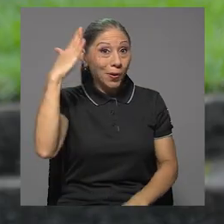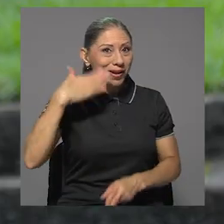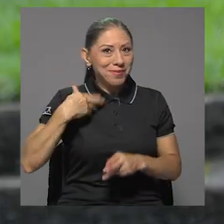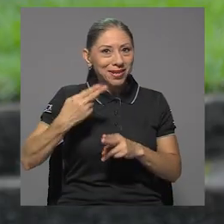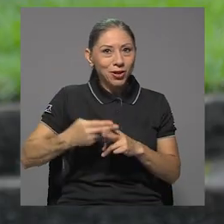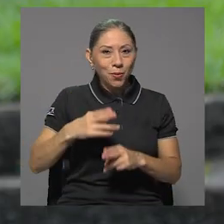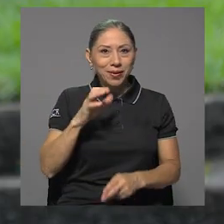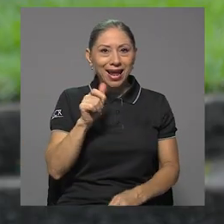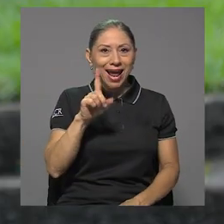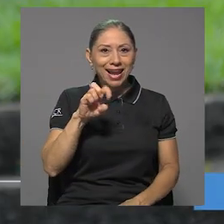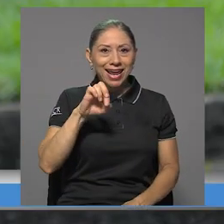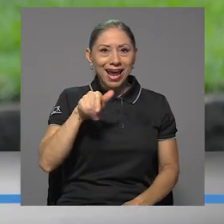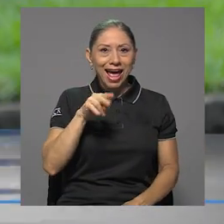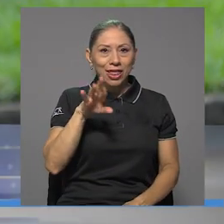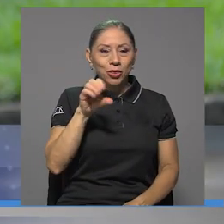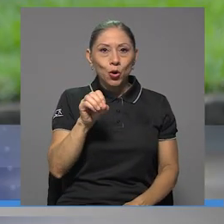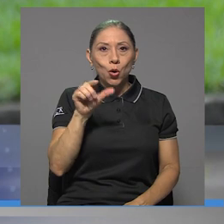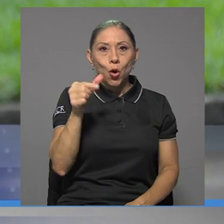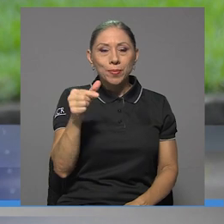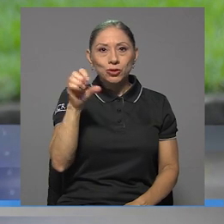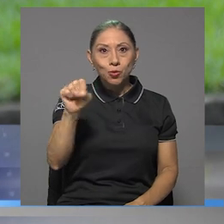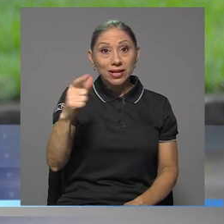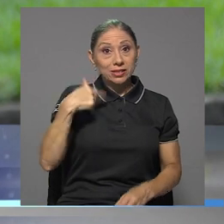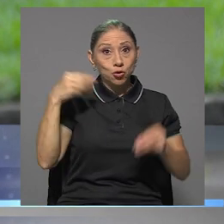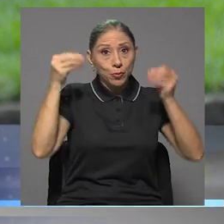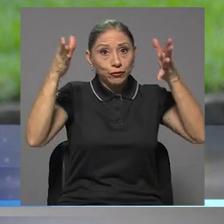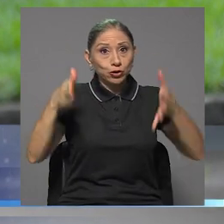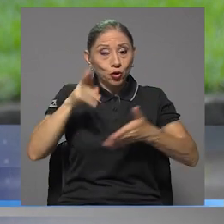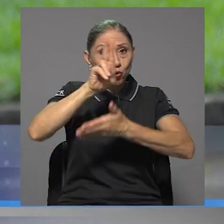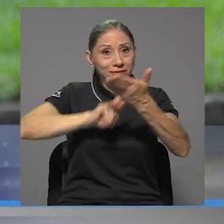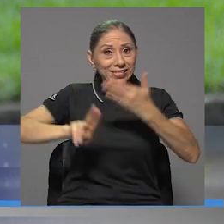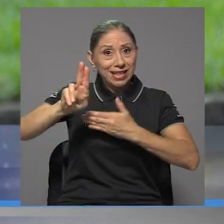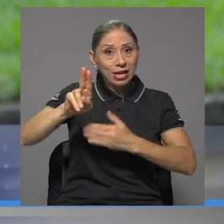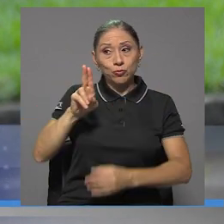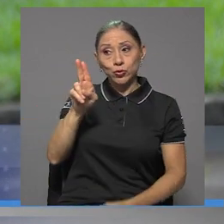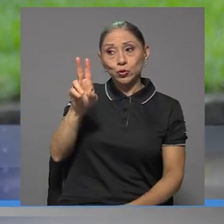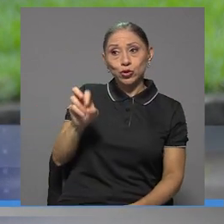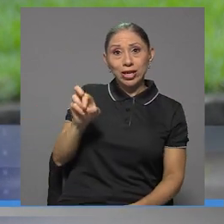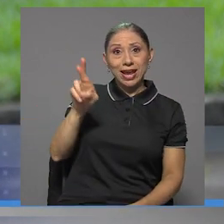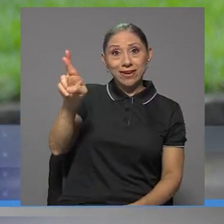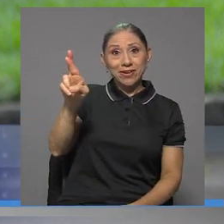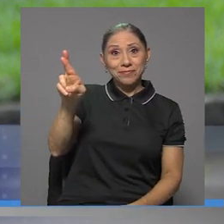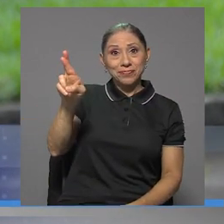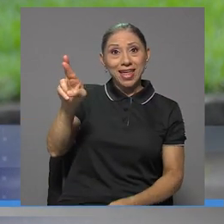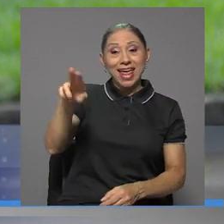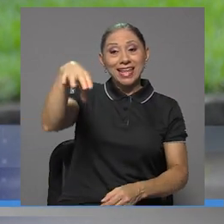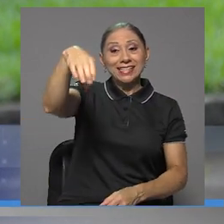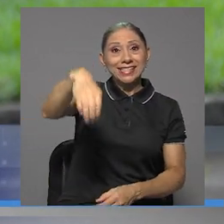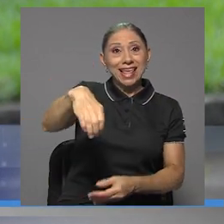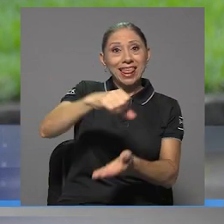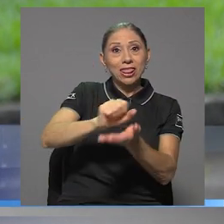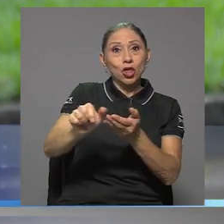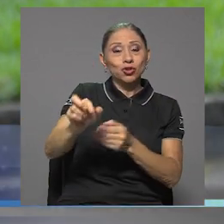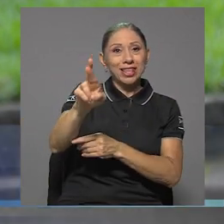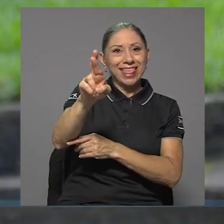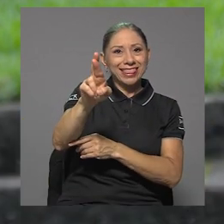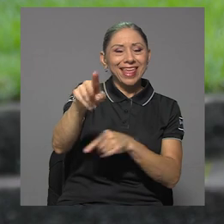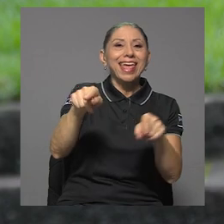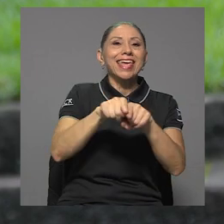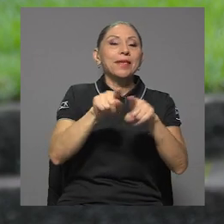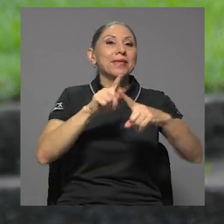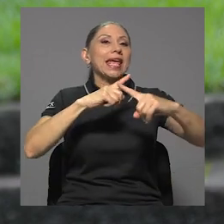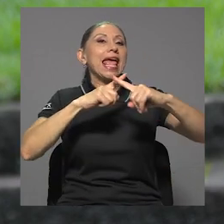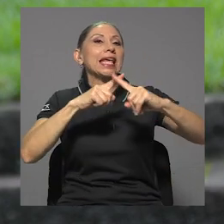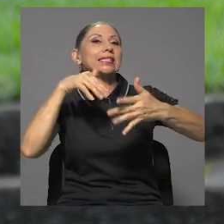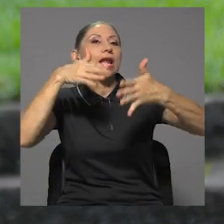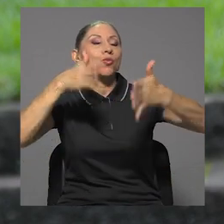Hola, mi nombre es Alejandro Gómez Suárez, soy profesor universitario en la Universidad de Costa Rica en la sede de Occidente y ex alumno de la Universidad